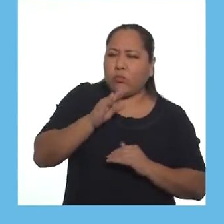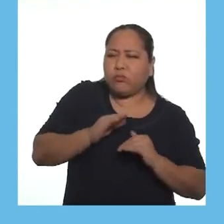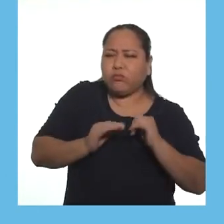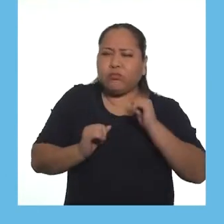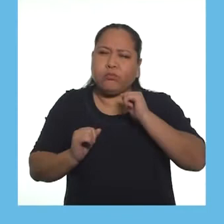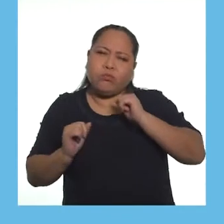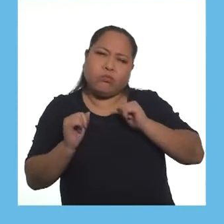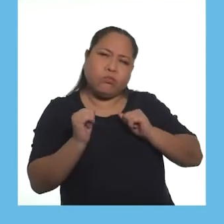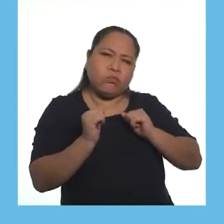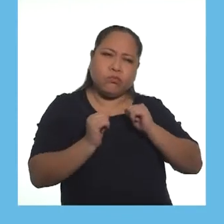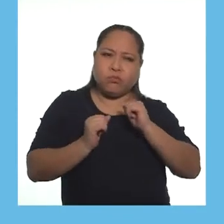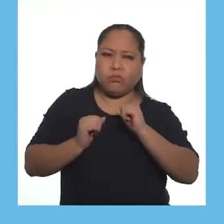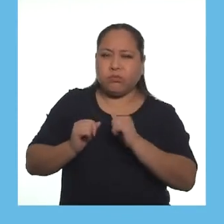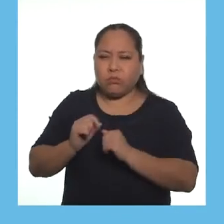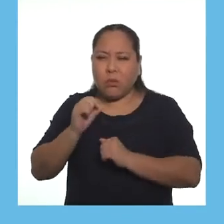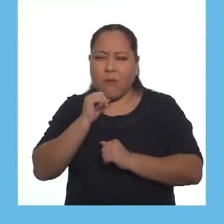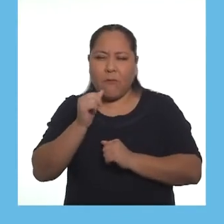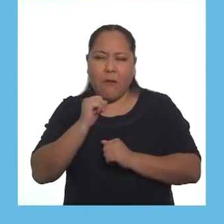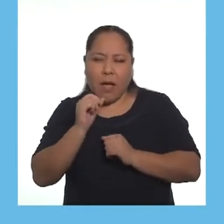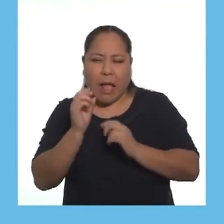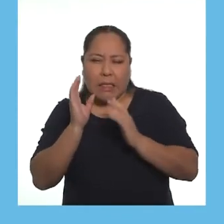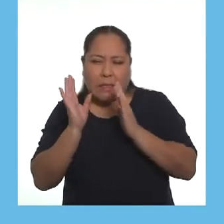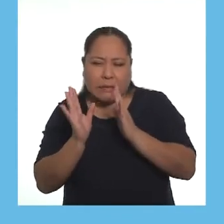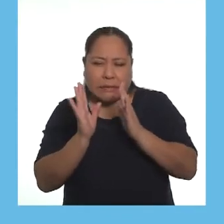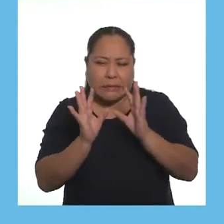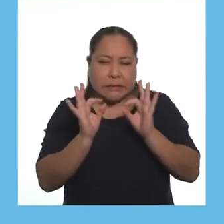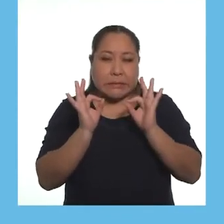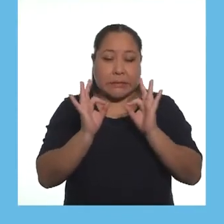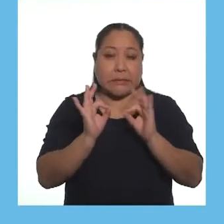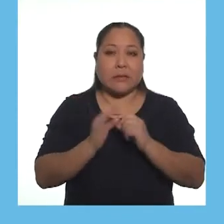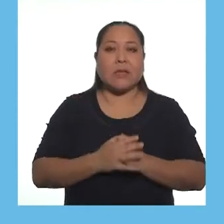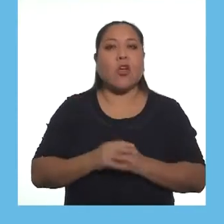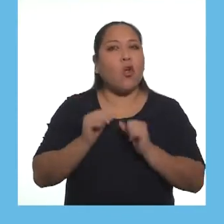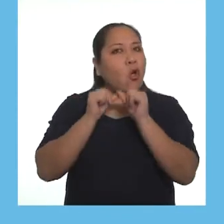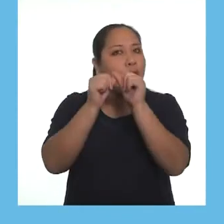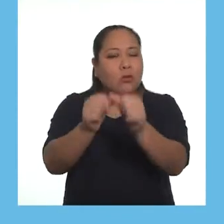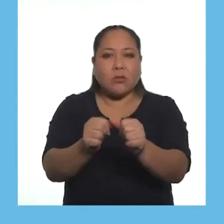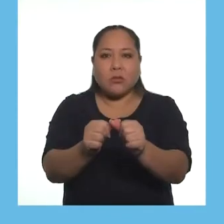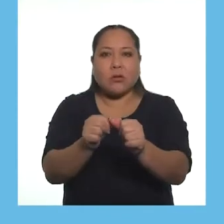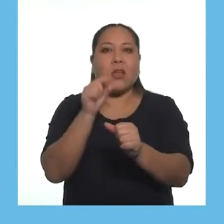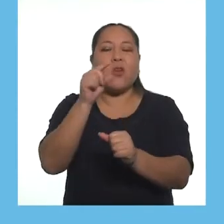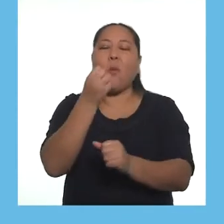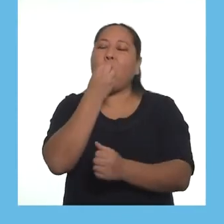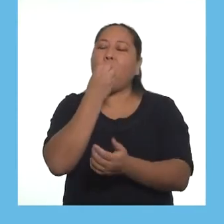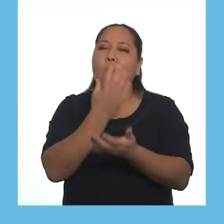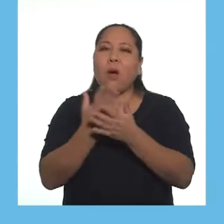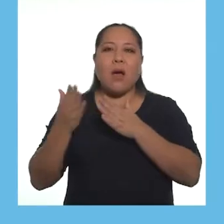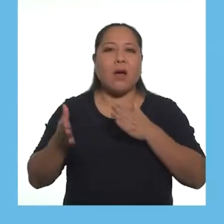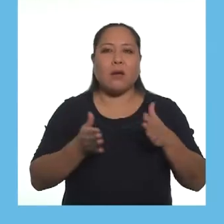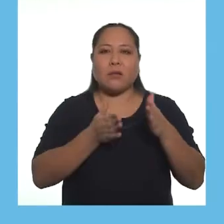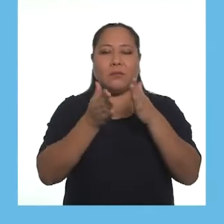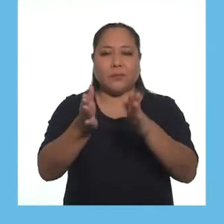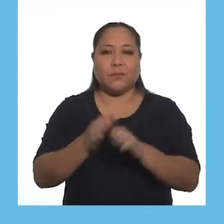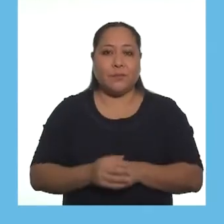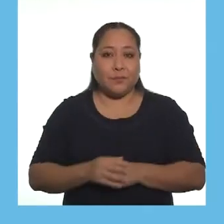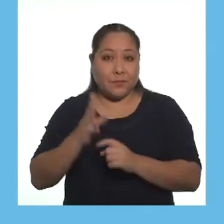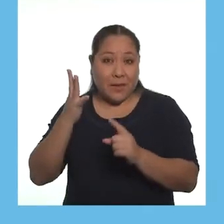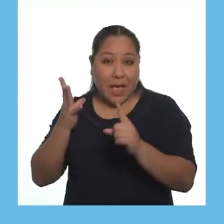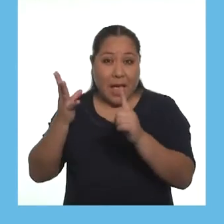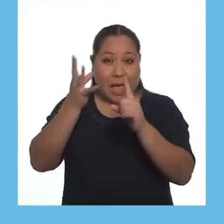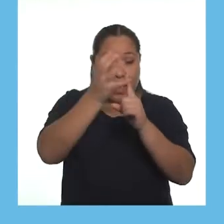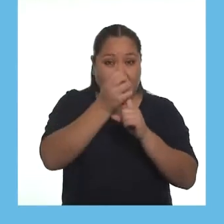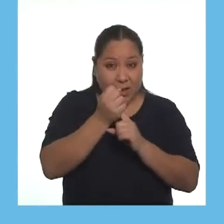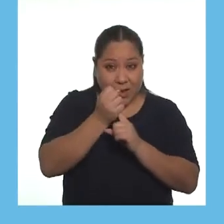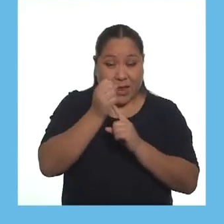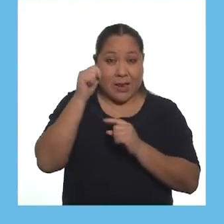realizando algunos movimientos que aún no están bien coordinados, sigan adelante. Van por buen camino.